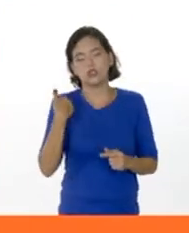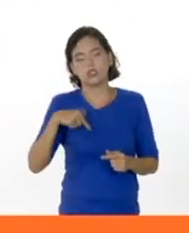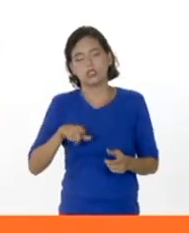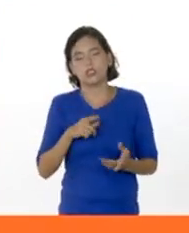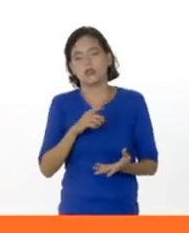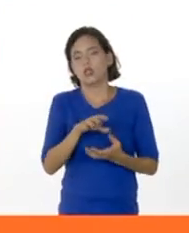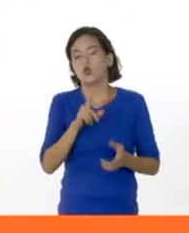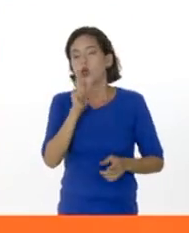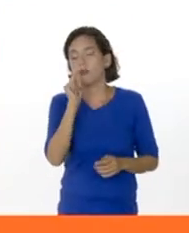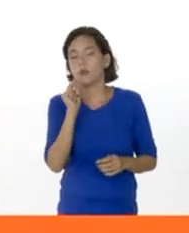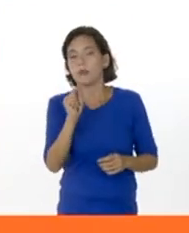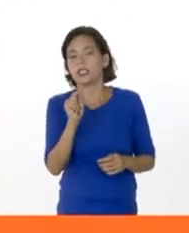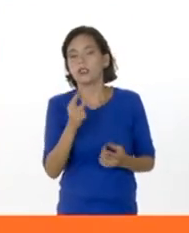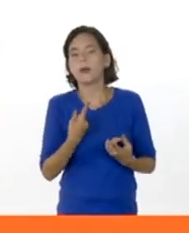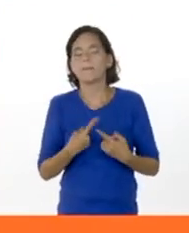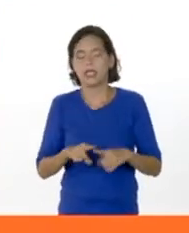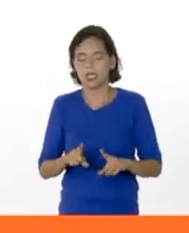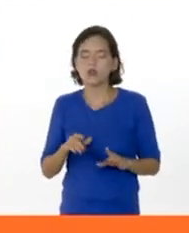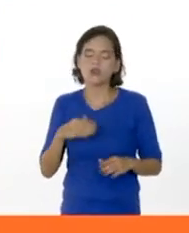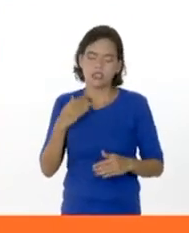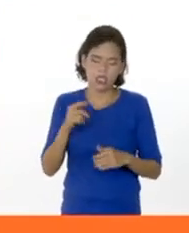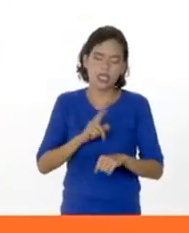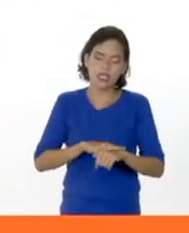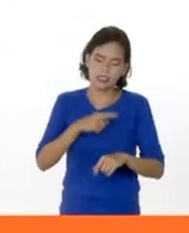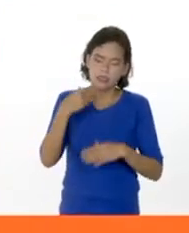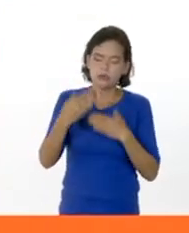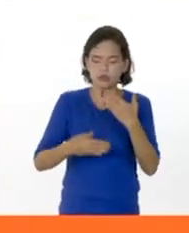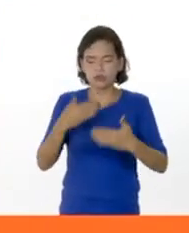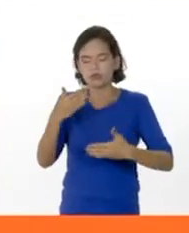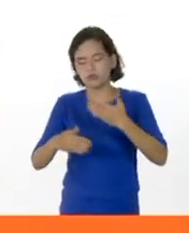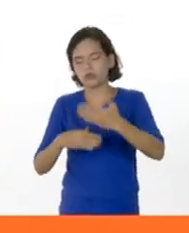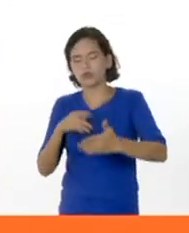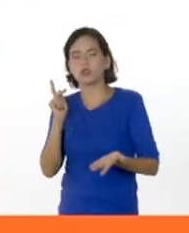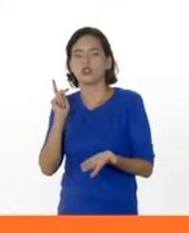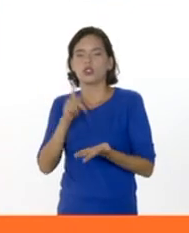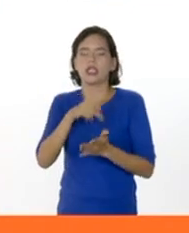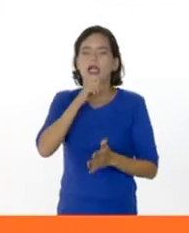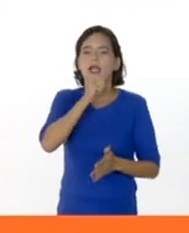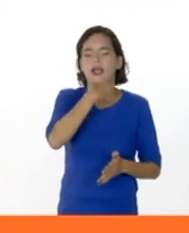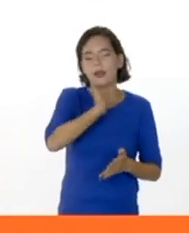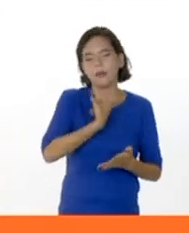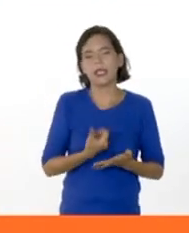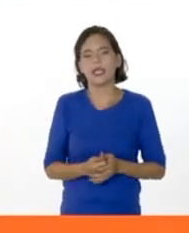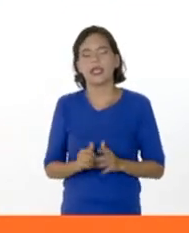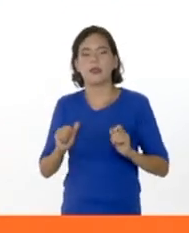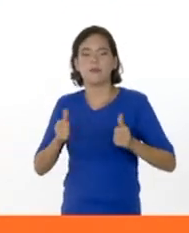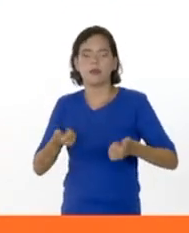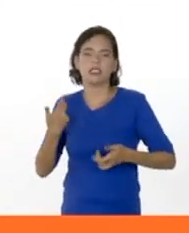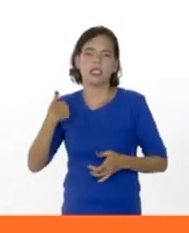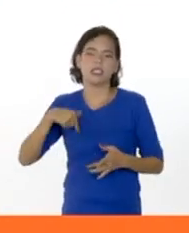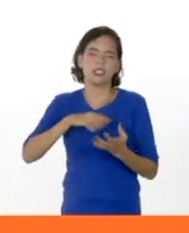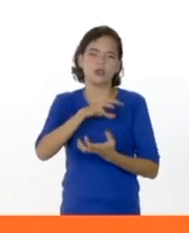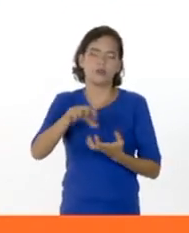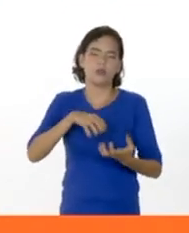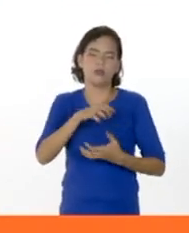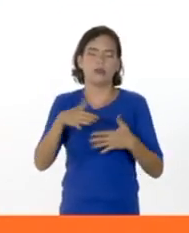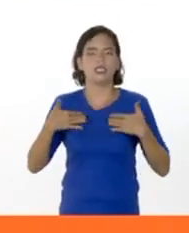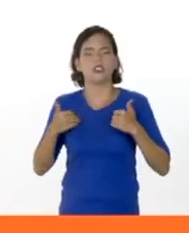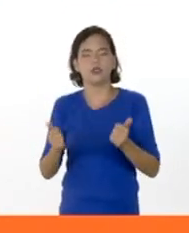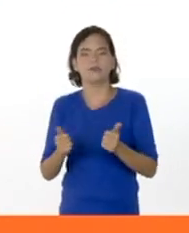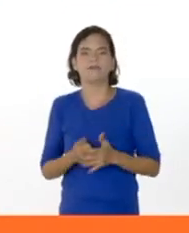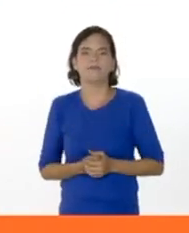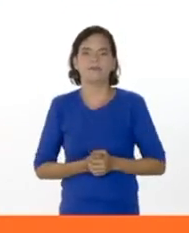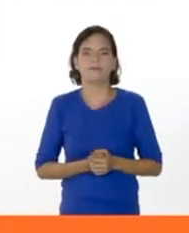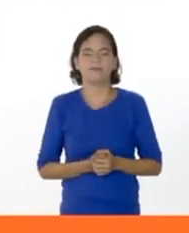no en el momento, pero sí en el transcurso del tiempo, que al momento de llegar a la adultez o a la vejez, empiezas a tener esos problemas de salud. Comenzamos a...